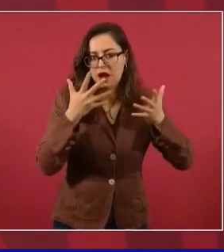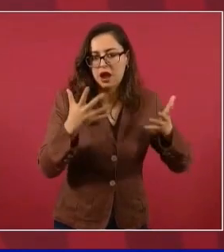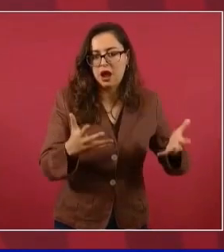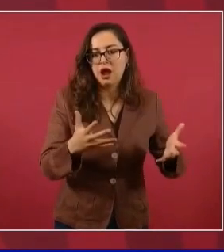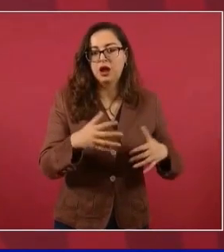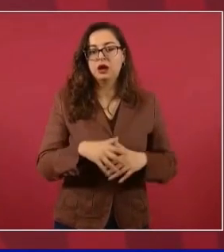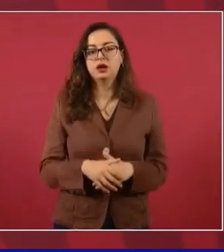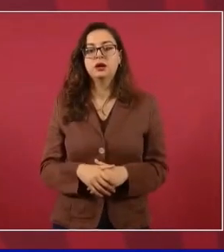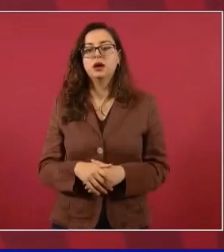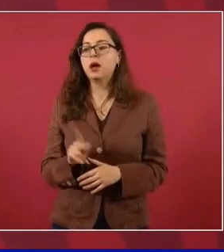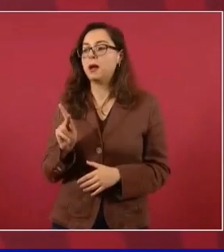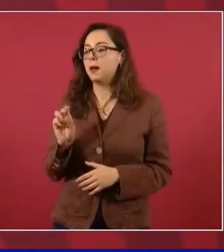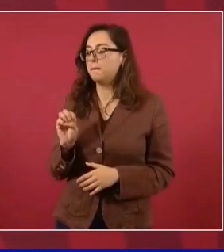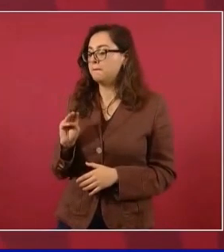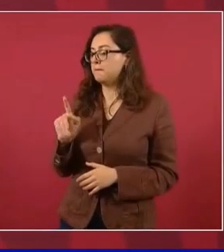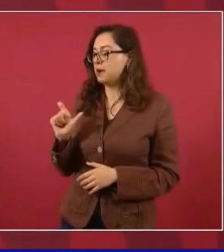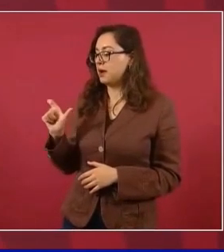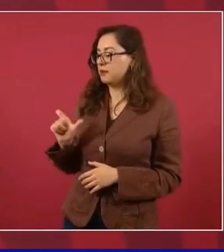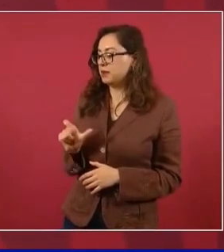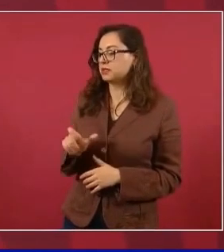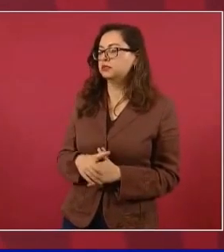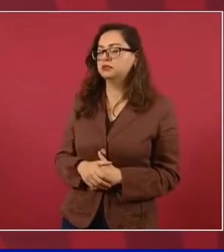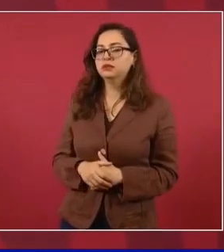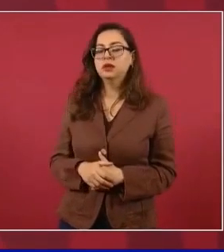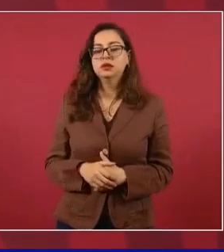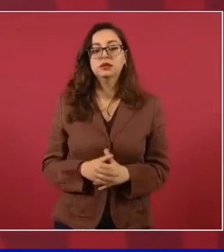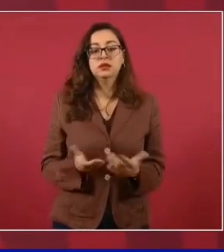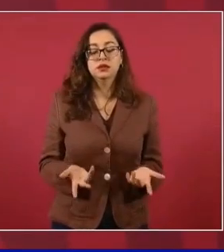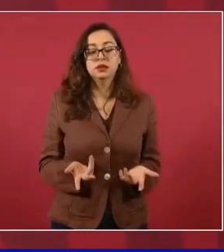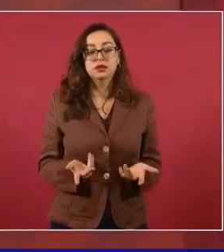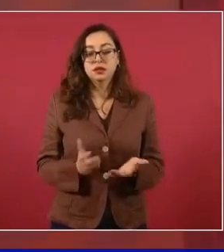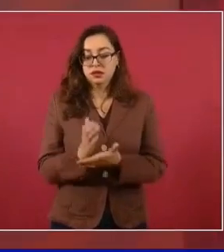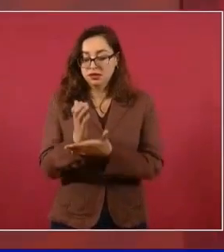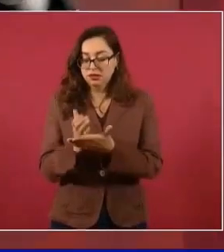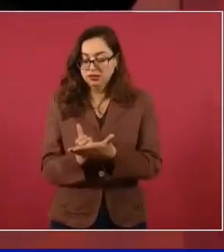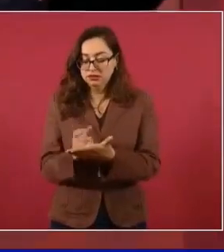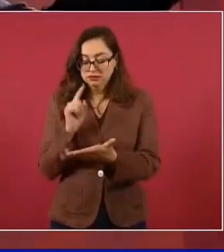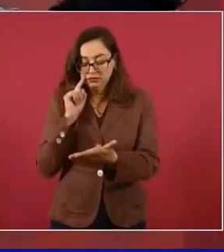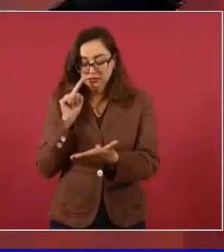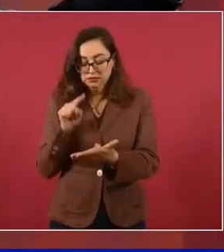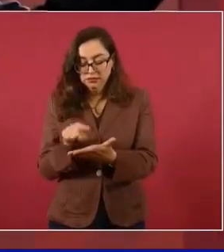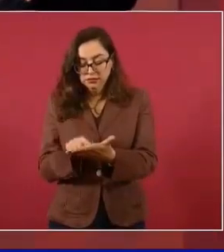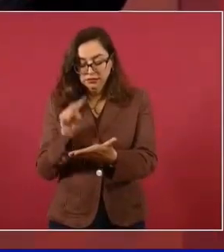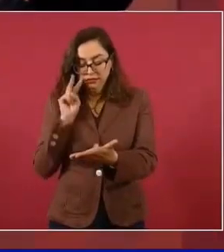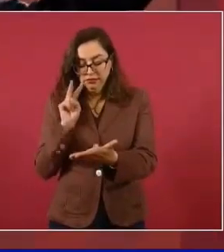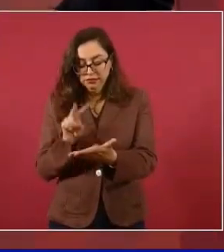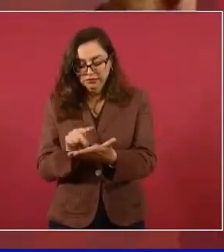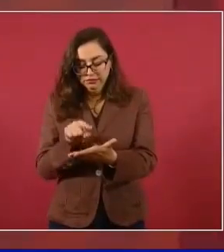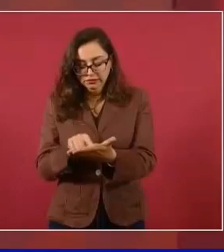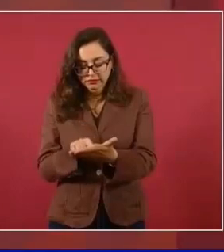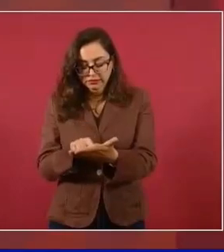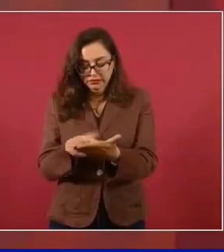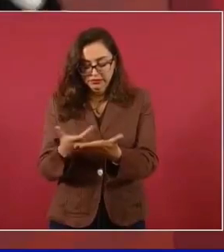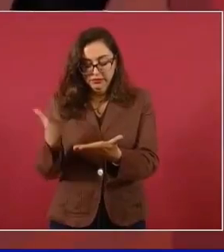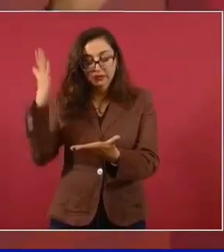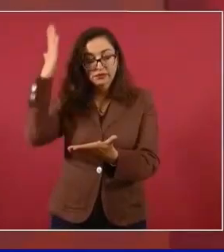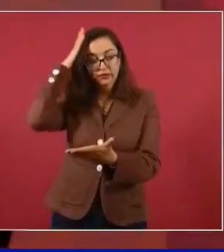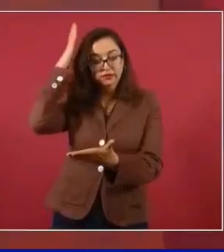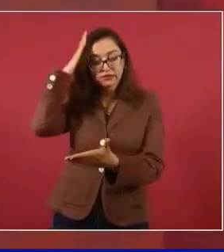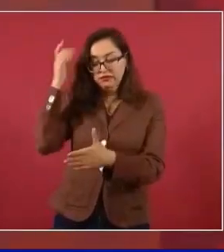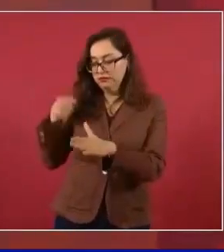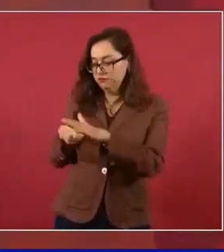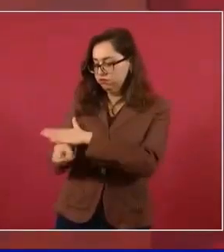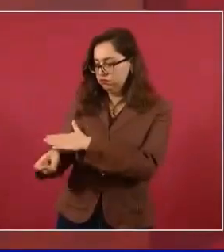les daba a los dirigentes una cantidad para